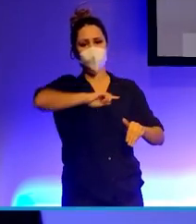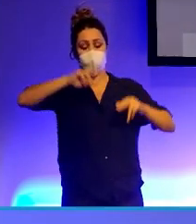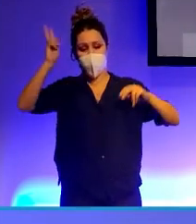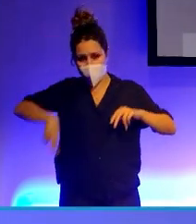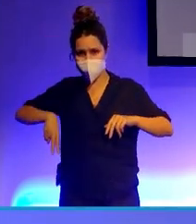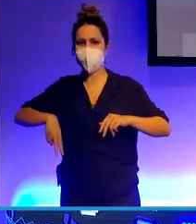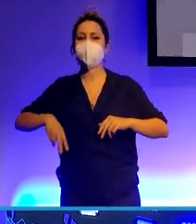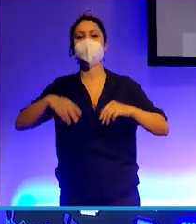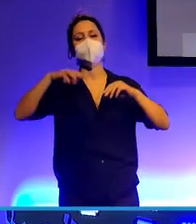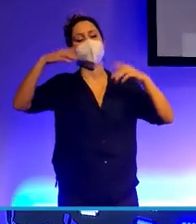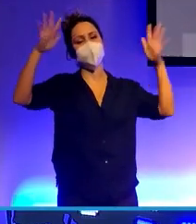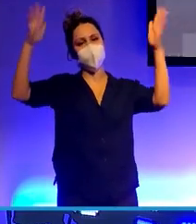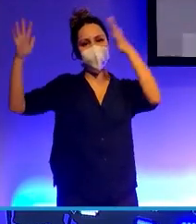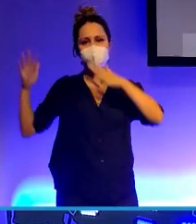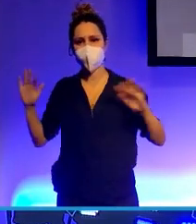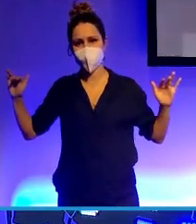Muy buenas tardes.